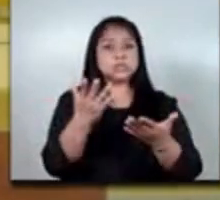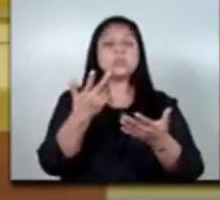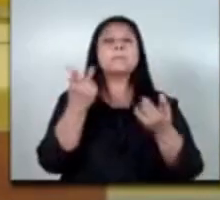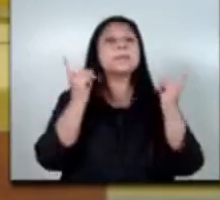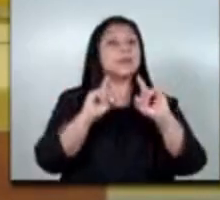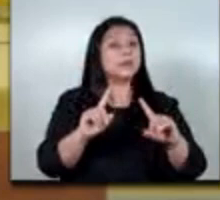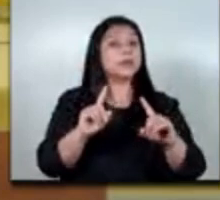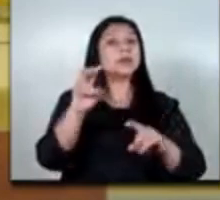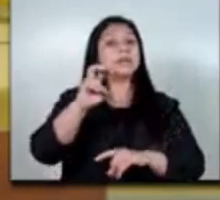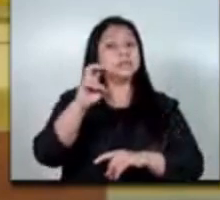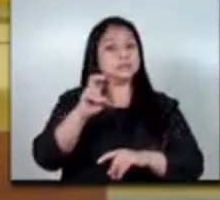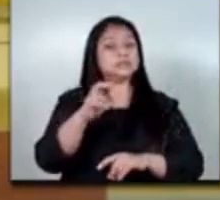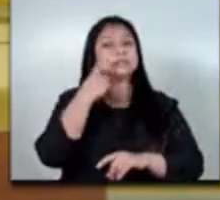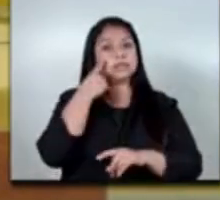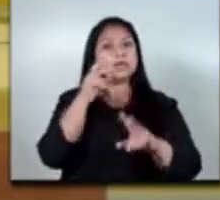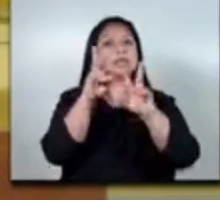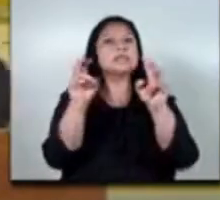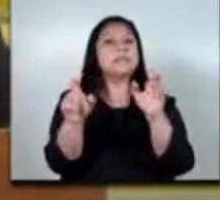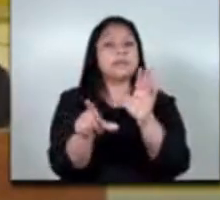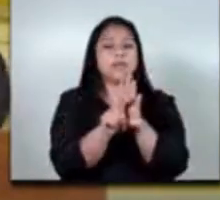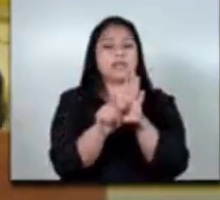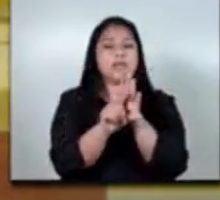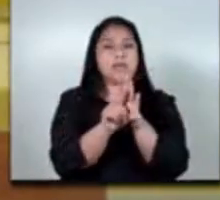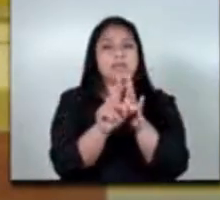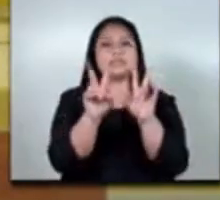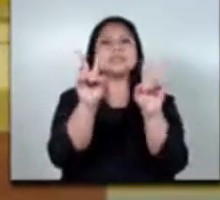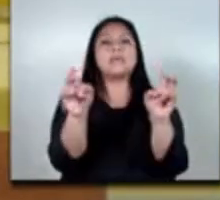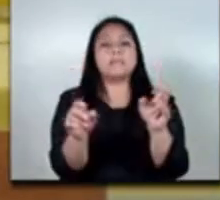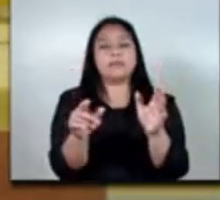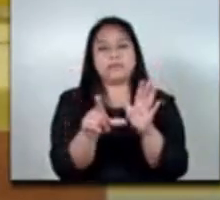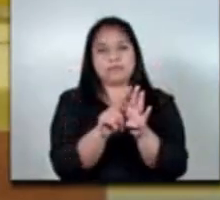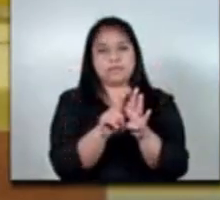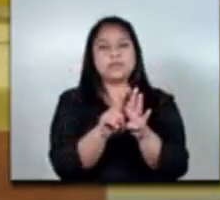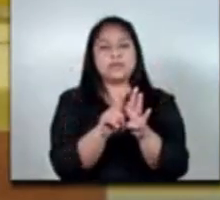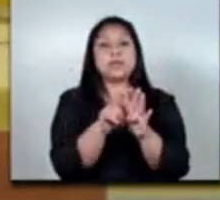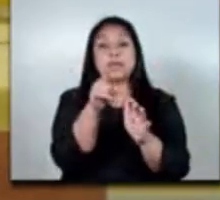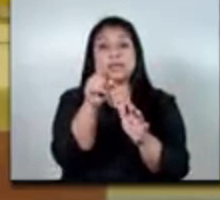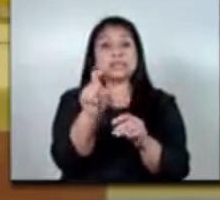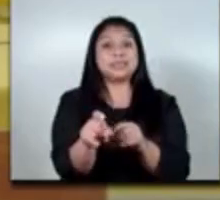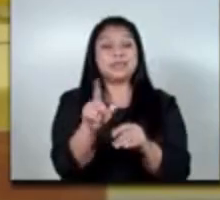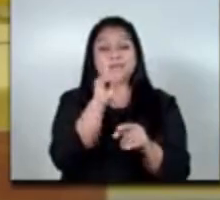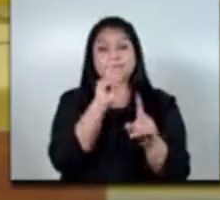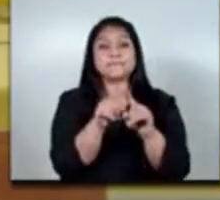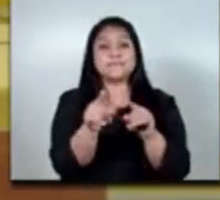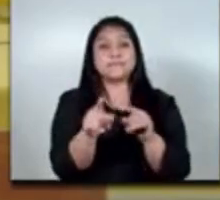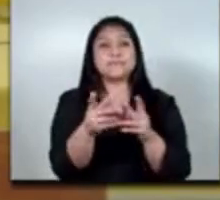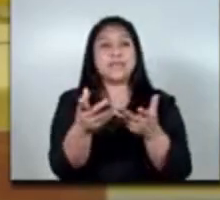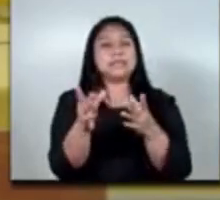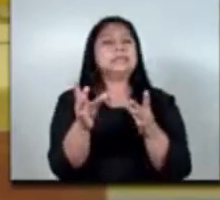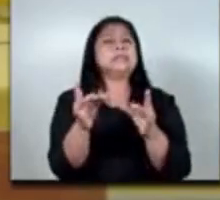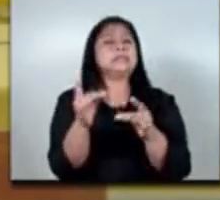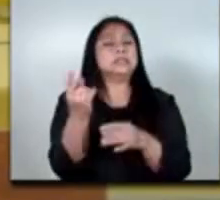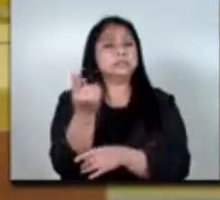hacerlo tiene que ser dentro del marco de la legalidad dentro del marco de la ley y es ahí en donde es de vital